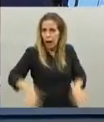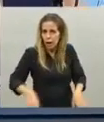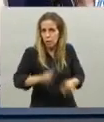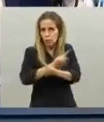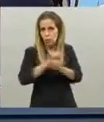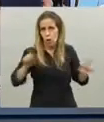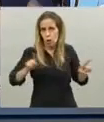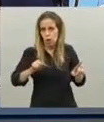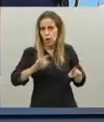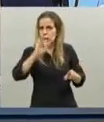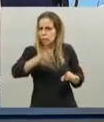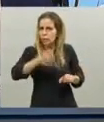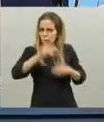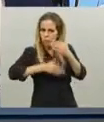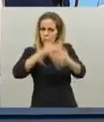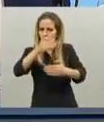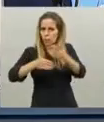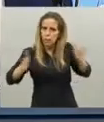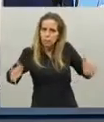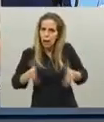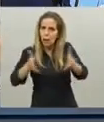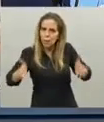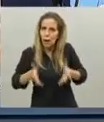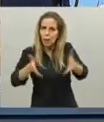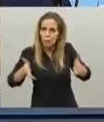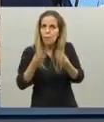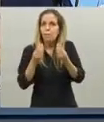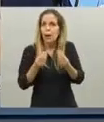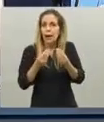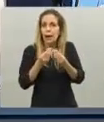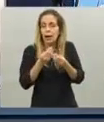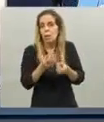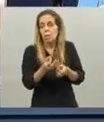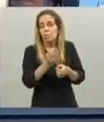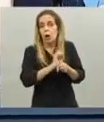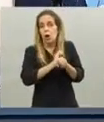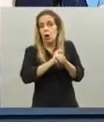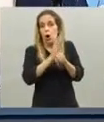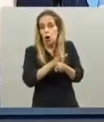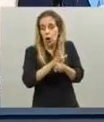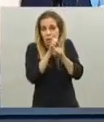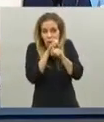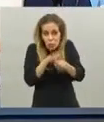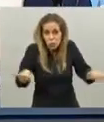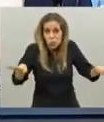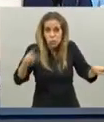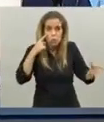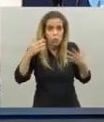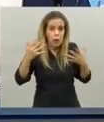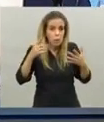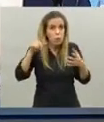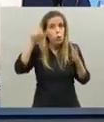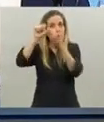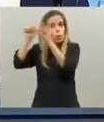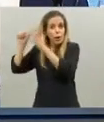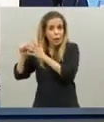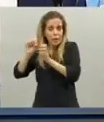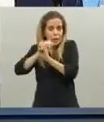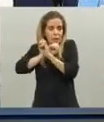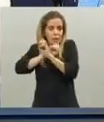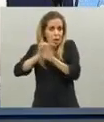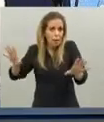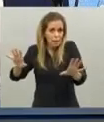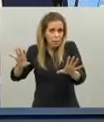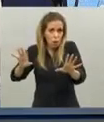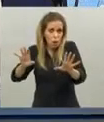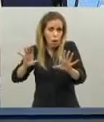bajemos los brazos sigamos empujando para que el coronavirus que ha sido una calamidad basta ver las fotos de terror de